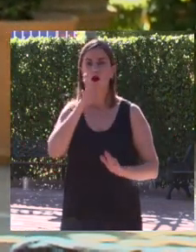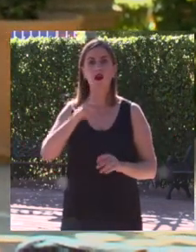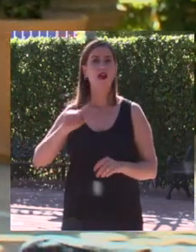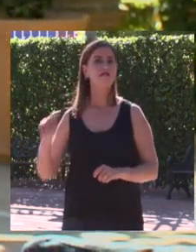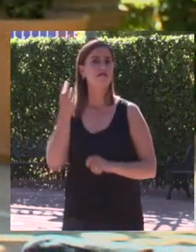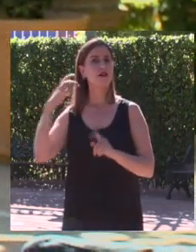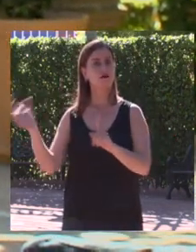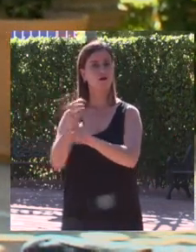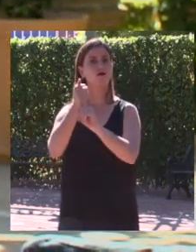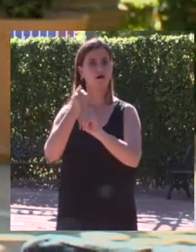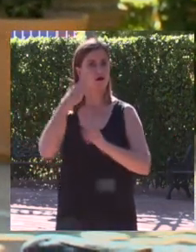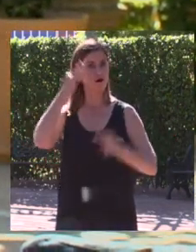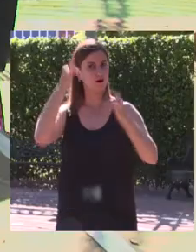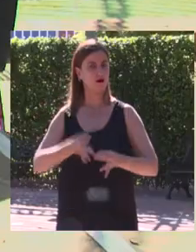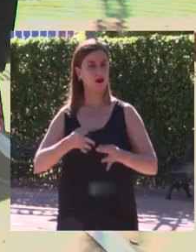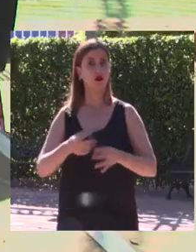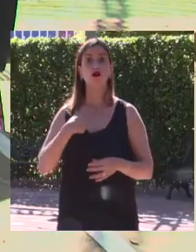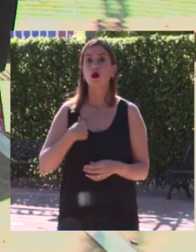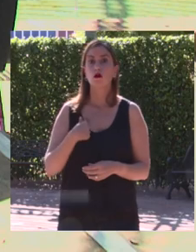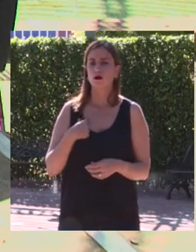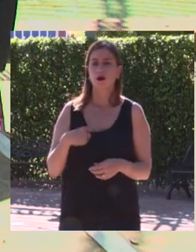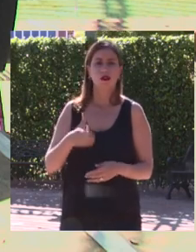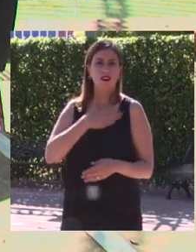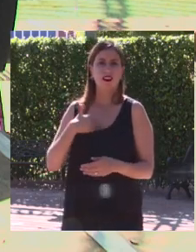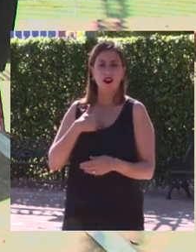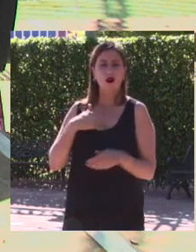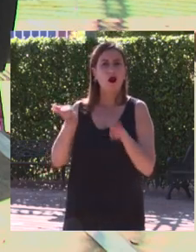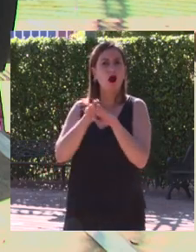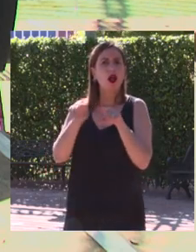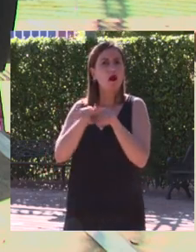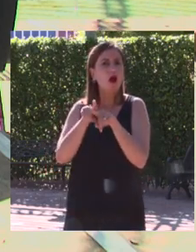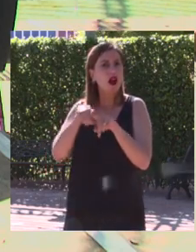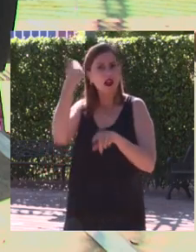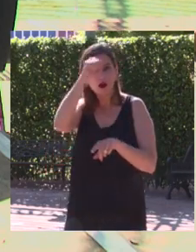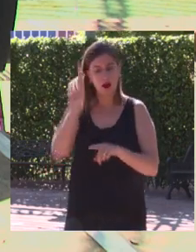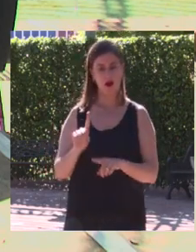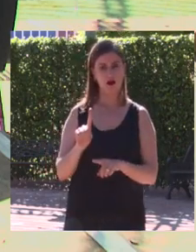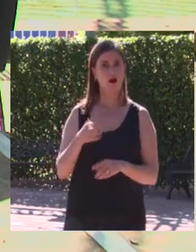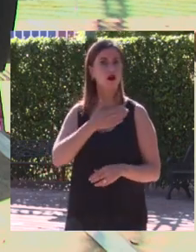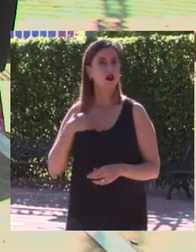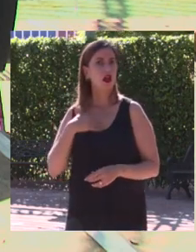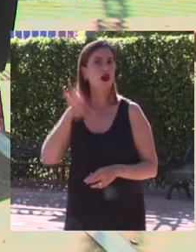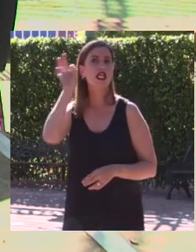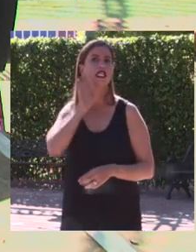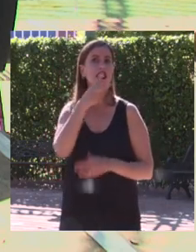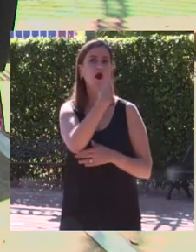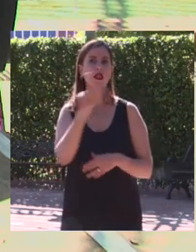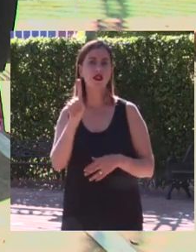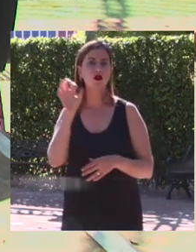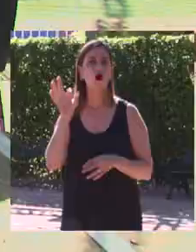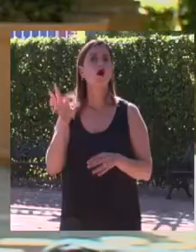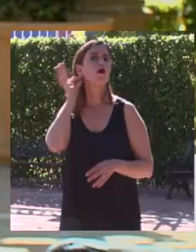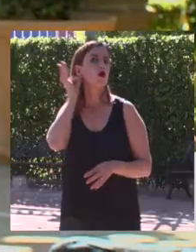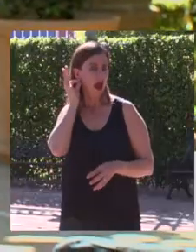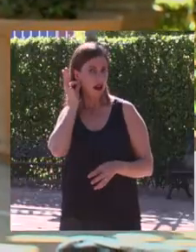vamos a conseguir yo no aspiro a ser como un hombre yo aspiro a ser una mujer del siglo XXI